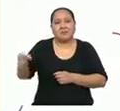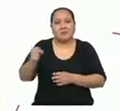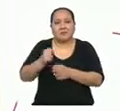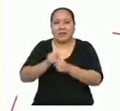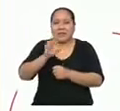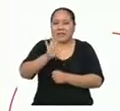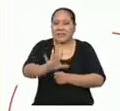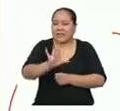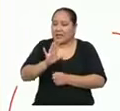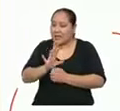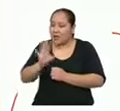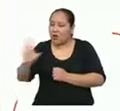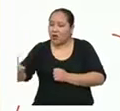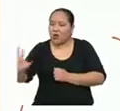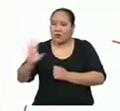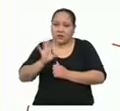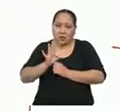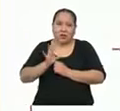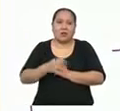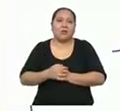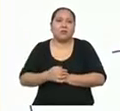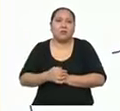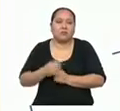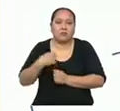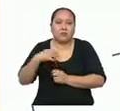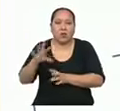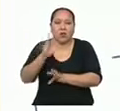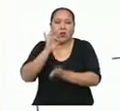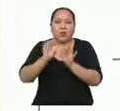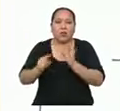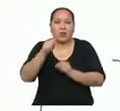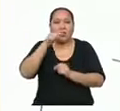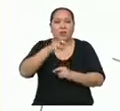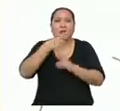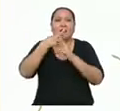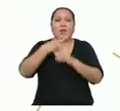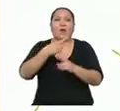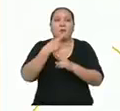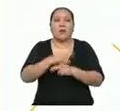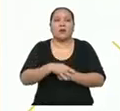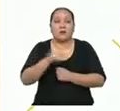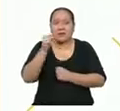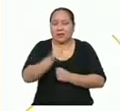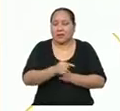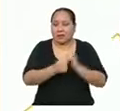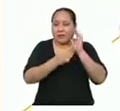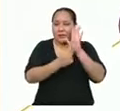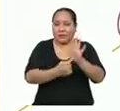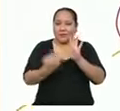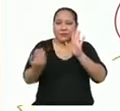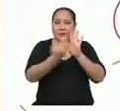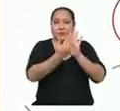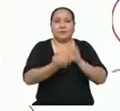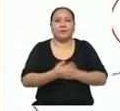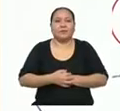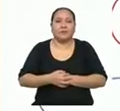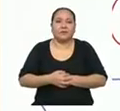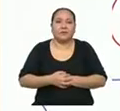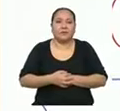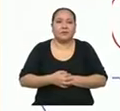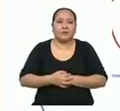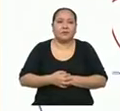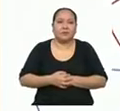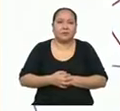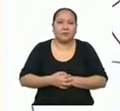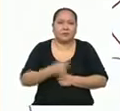muestra de 5 estudiantes por sección y obtuvimos estos resultados que ves en la pantalla. Voy a